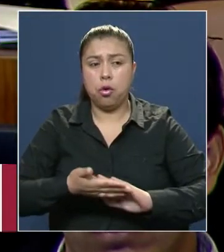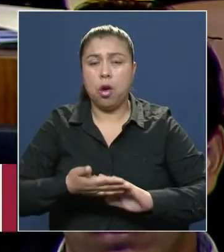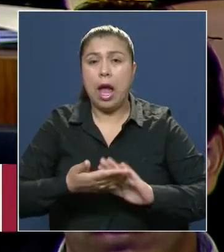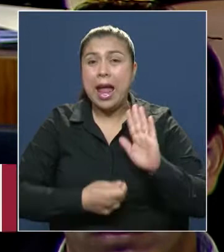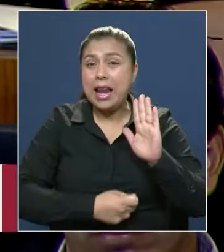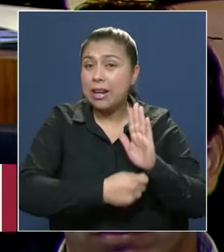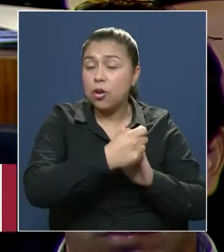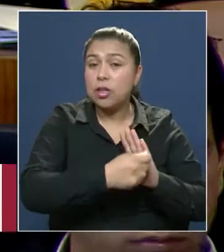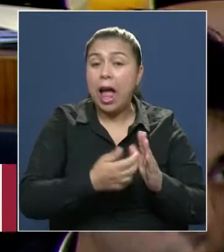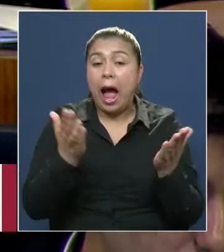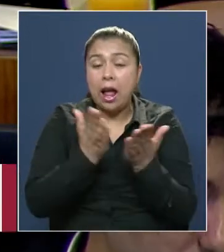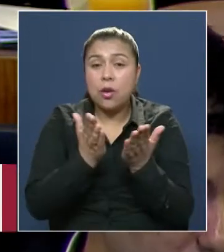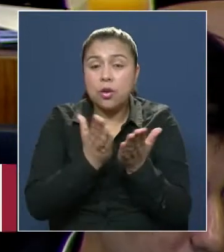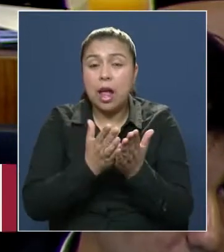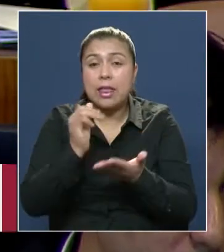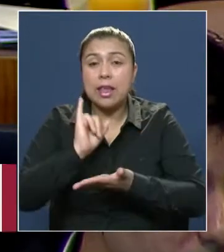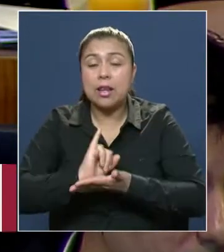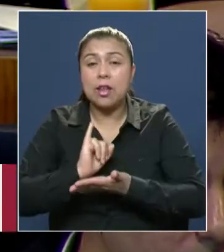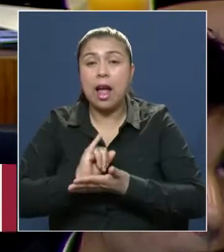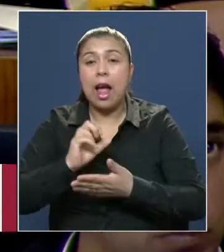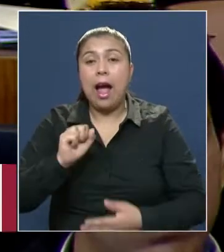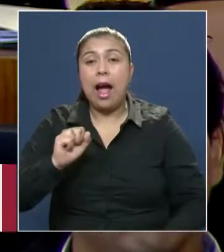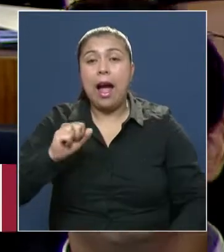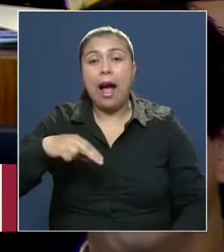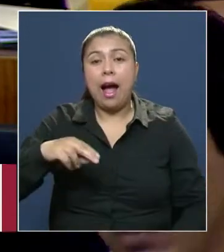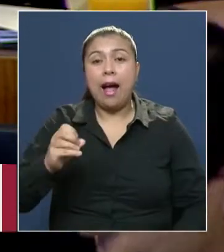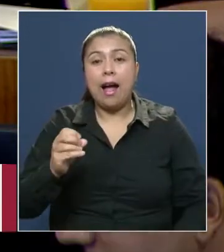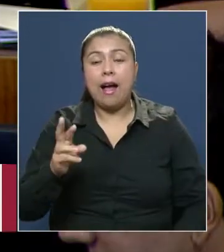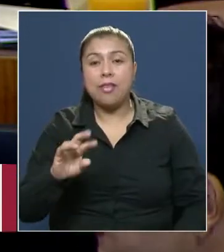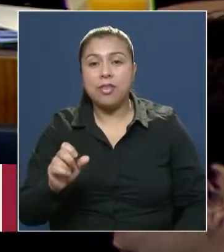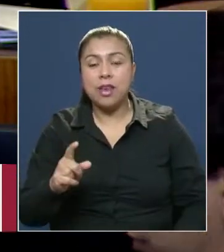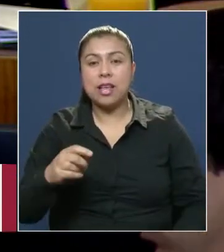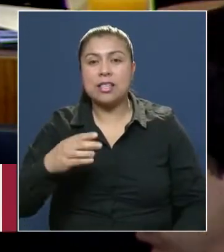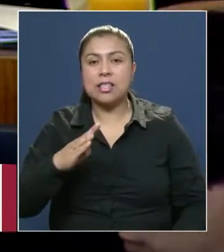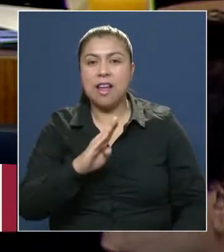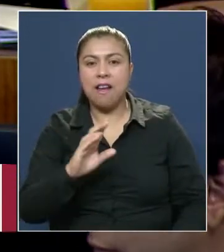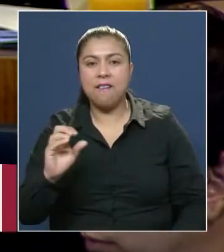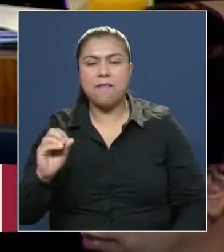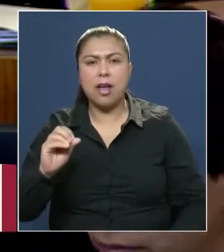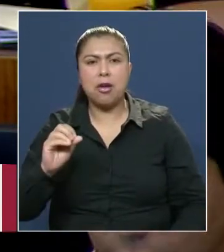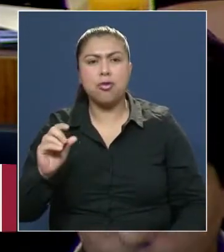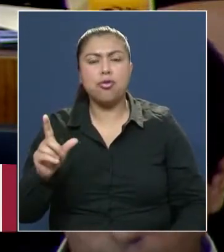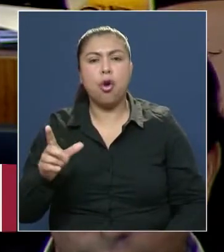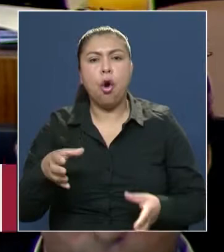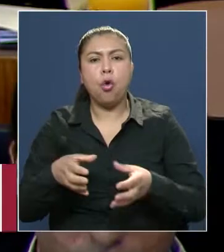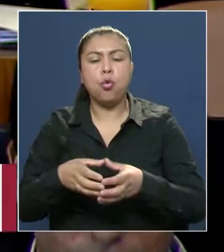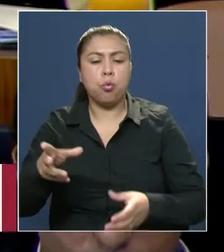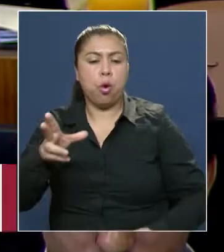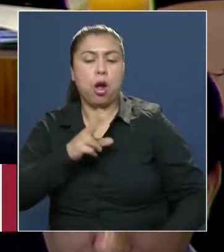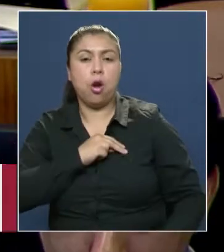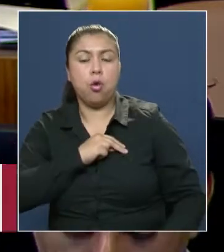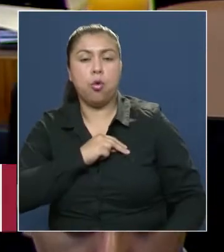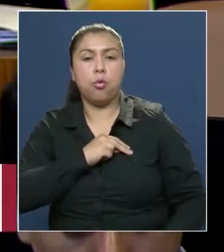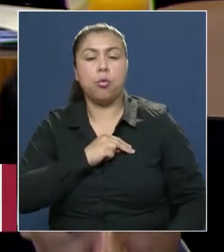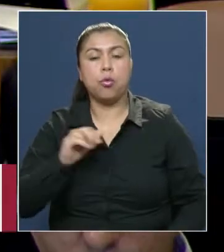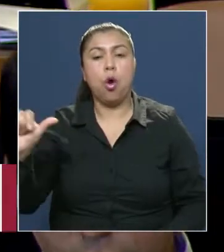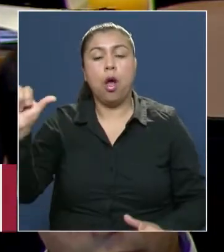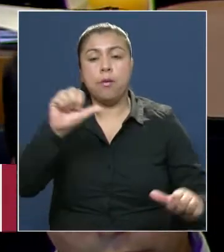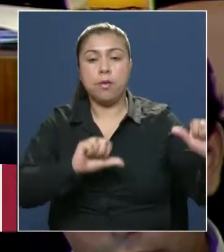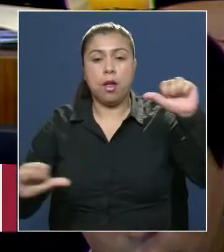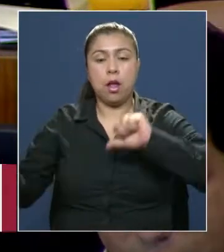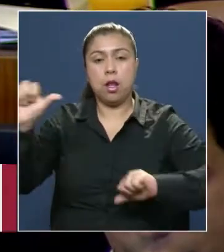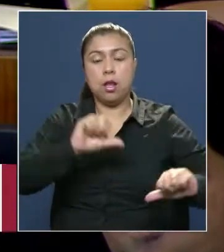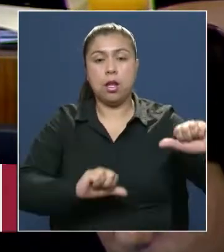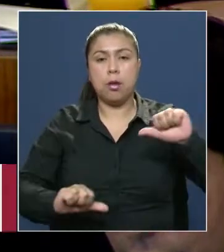estudiantes del Instituto Andrés Bello de Talca, quienes sacaran el premio en el Mundial de Ciencias hace un par de